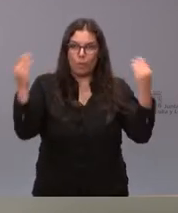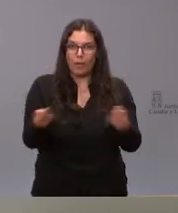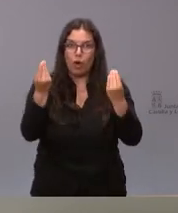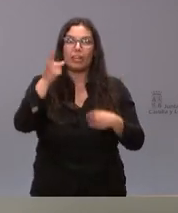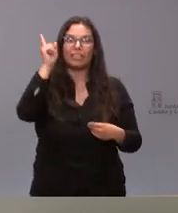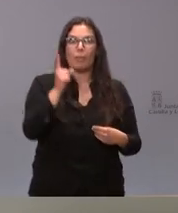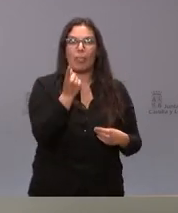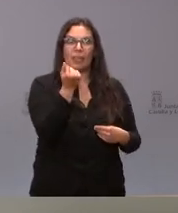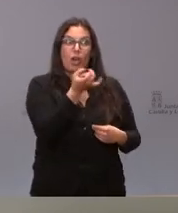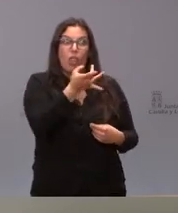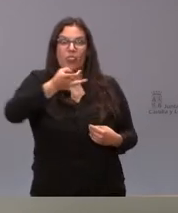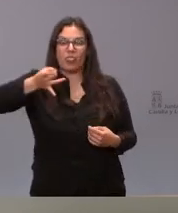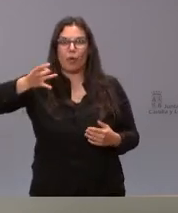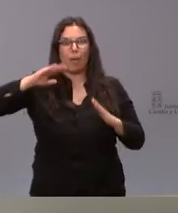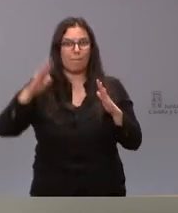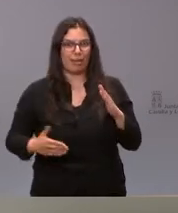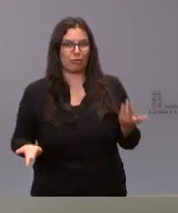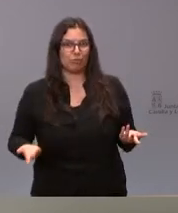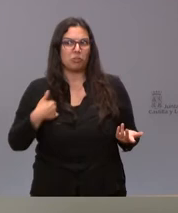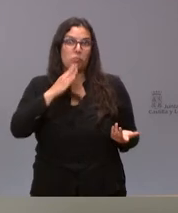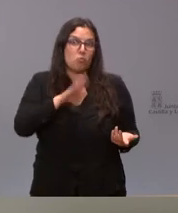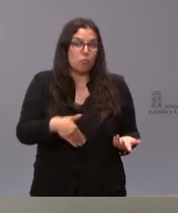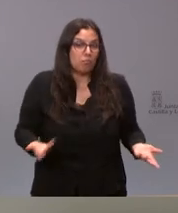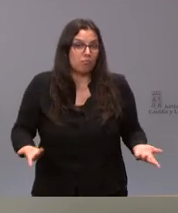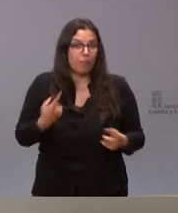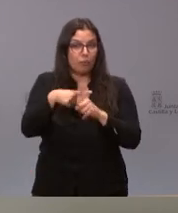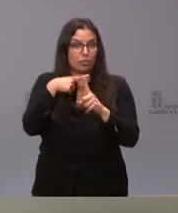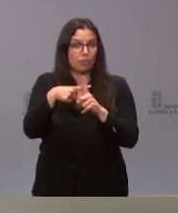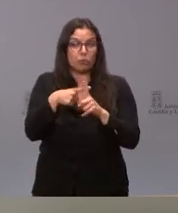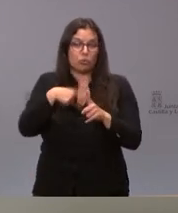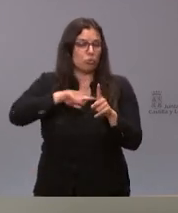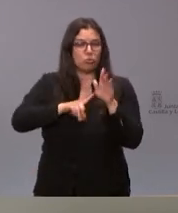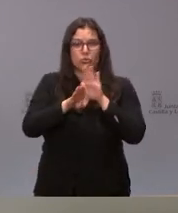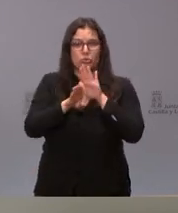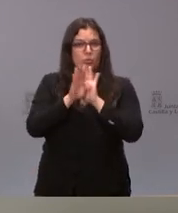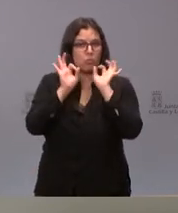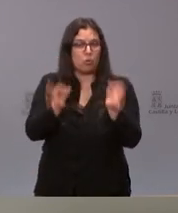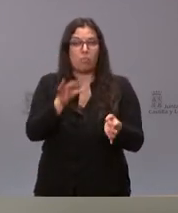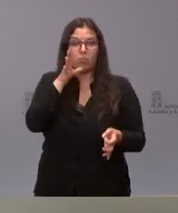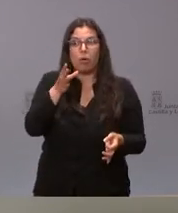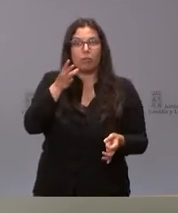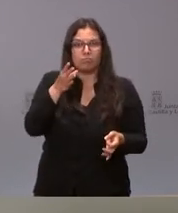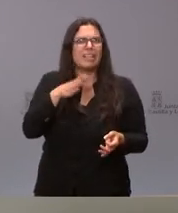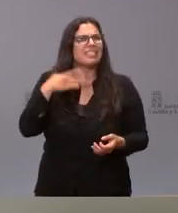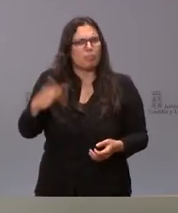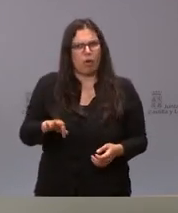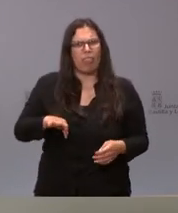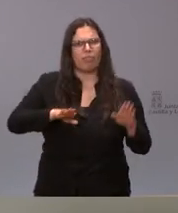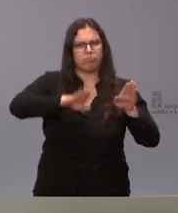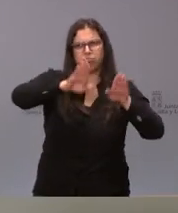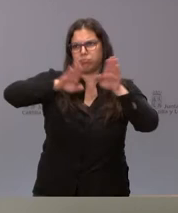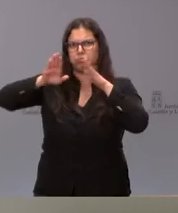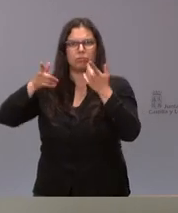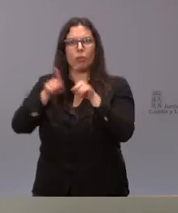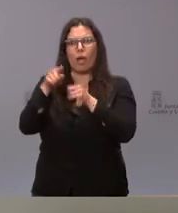la vez tener un nivel de deuda bajo y por tanto este es un factor en el que seguiremos atendiendo porque es plenamente compatible que nuestra comunidad autónoma